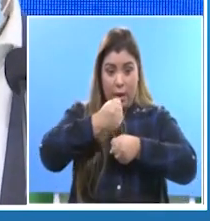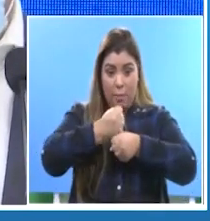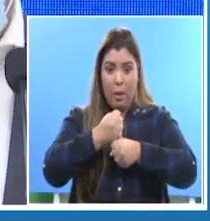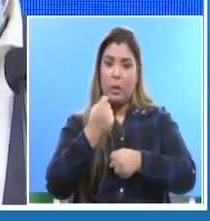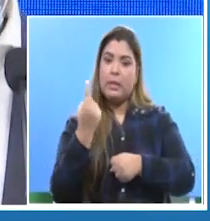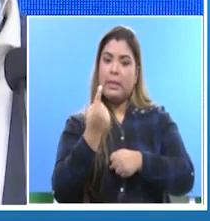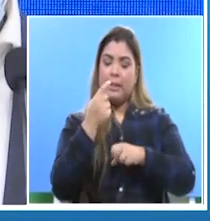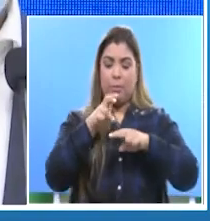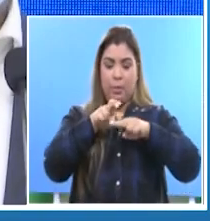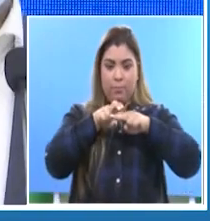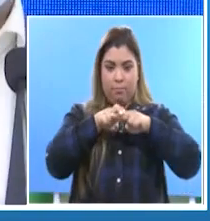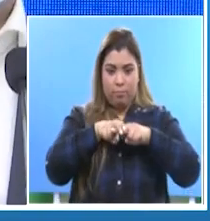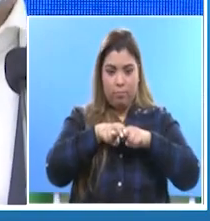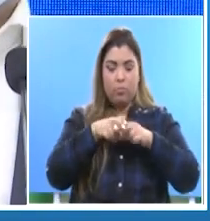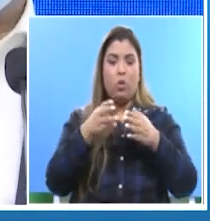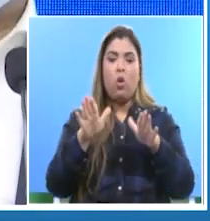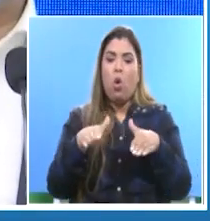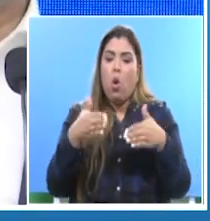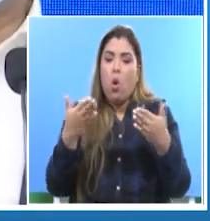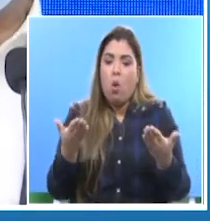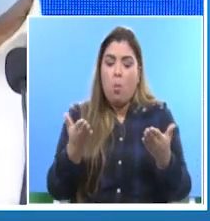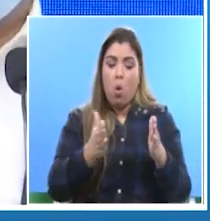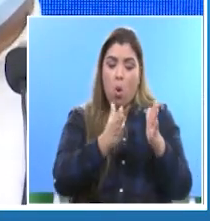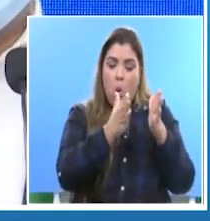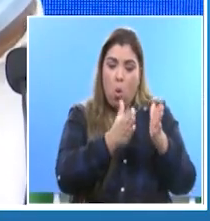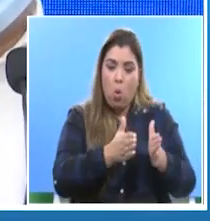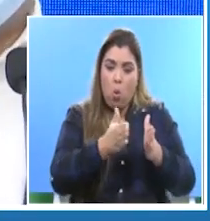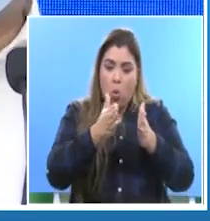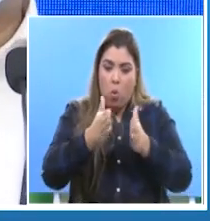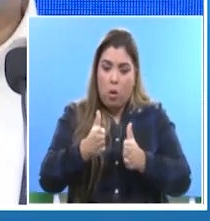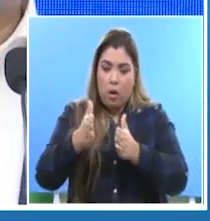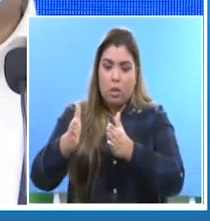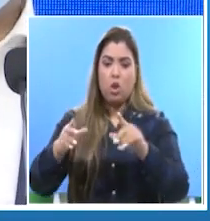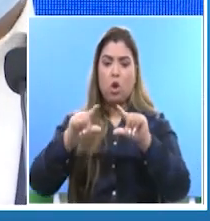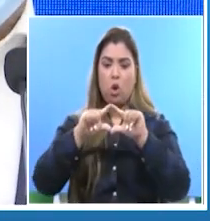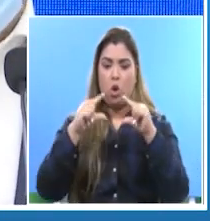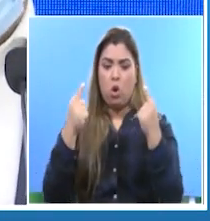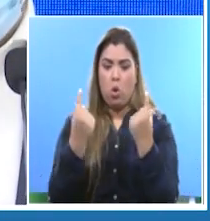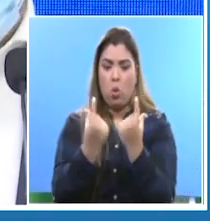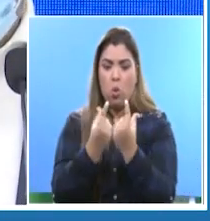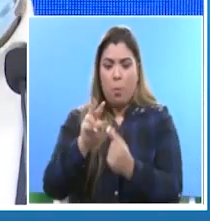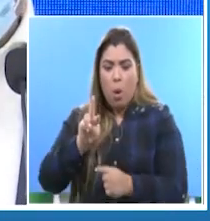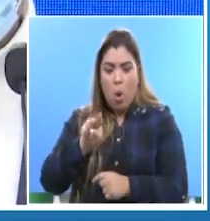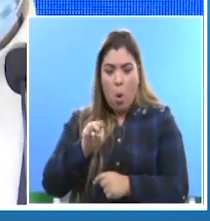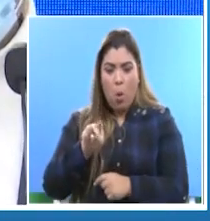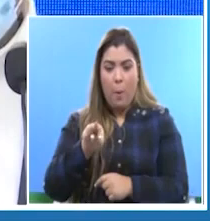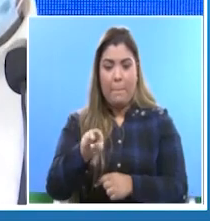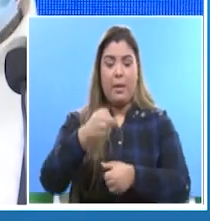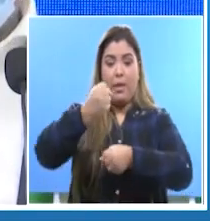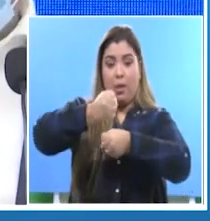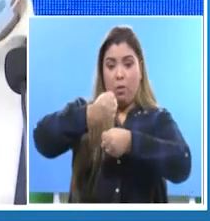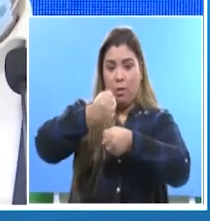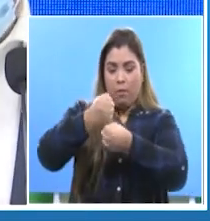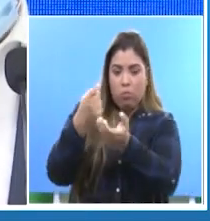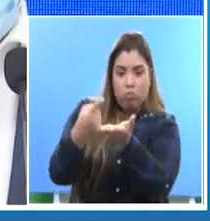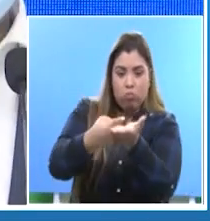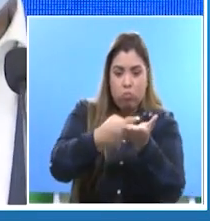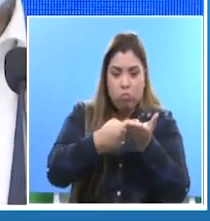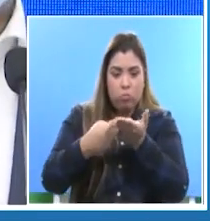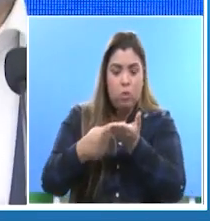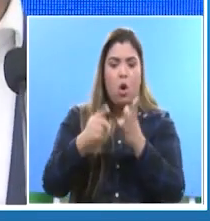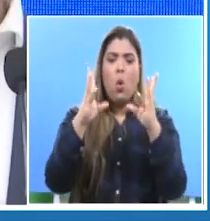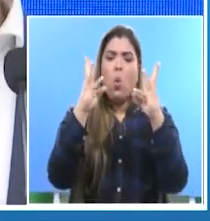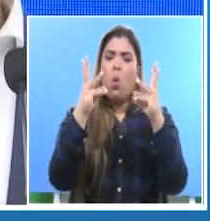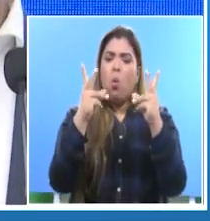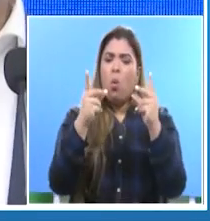se haga de manera organizada y gradual. que se tome en cuenta la cantidad de